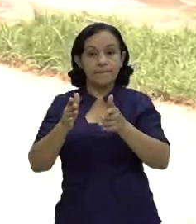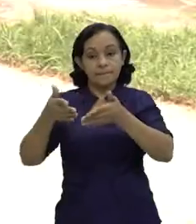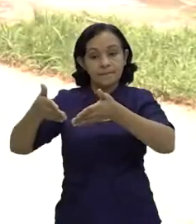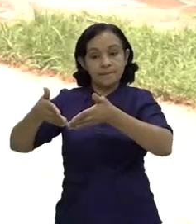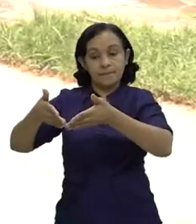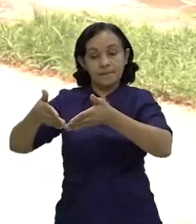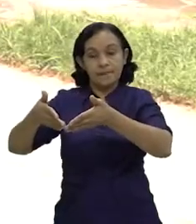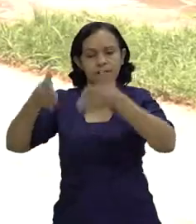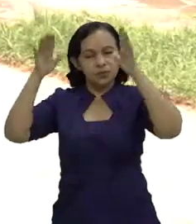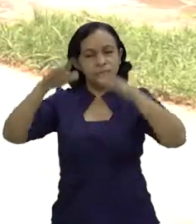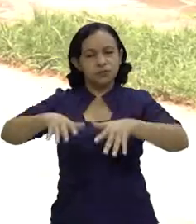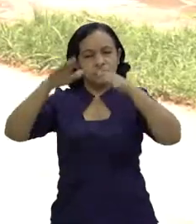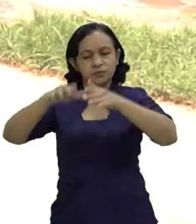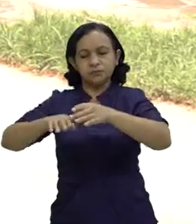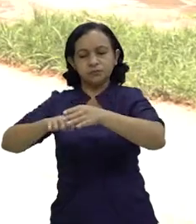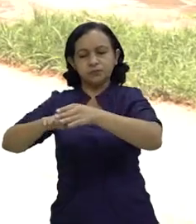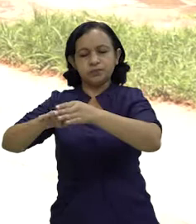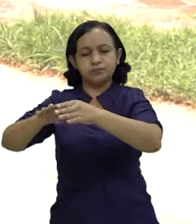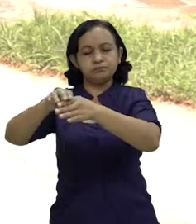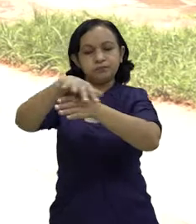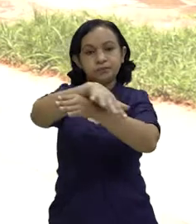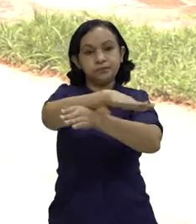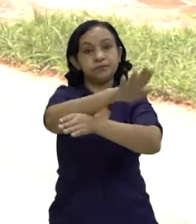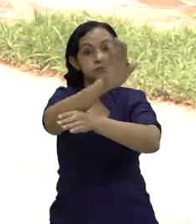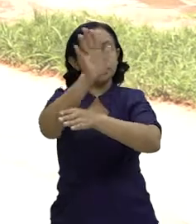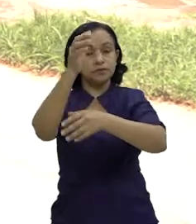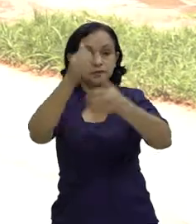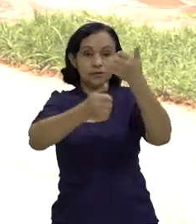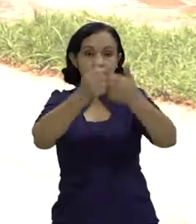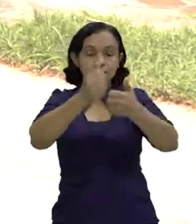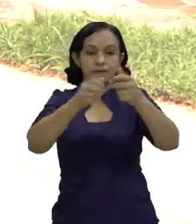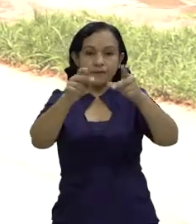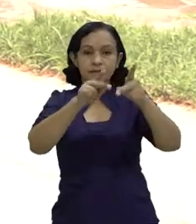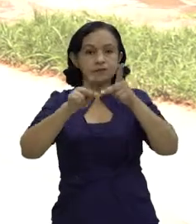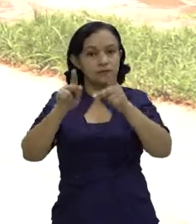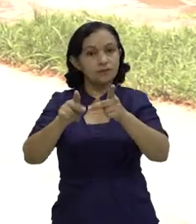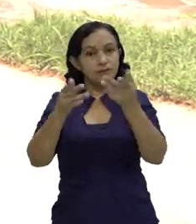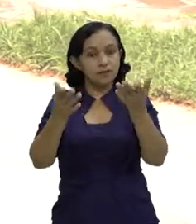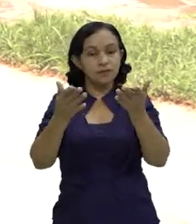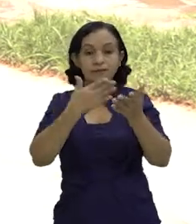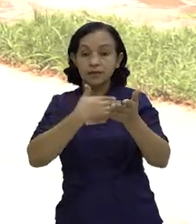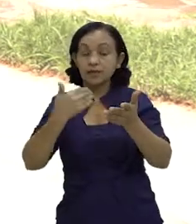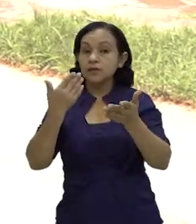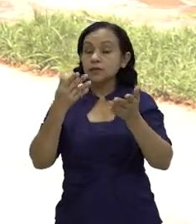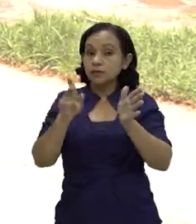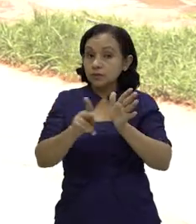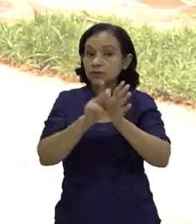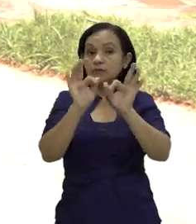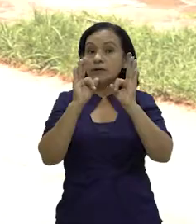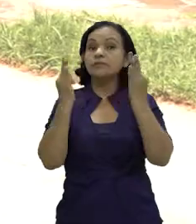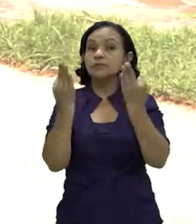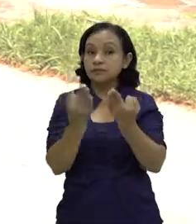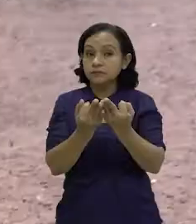desembocaduras, cuando yo es súper recio, ahí es donde se desborda, y ya comienza a afectar a montón de personas, entonces ponemos en riesgo